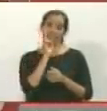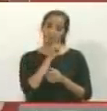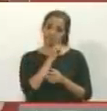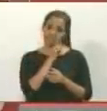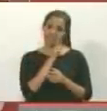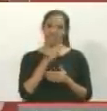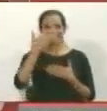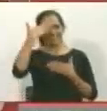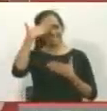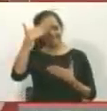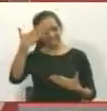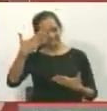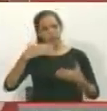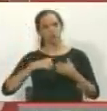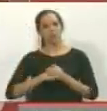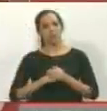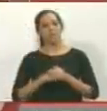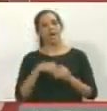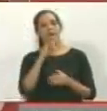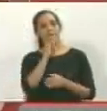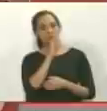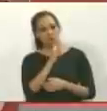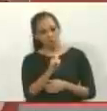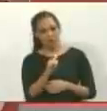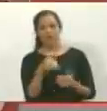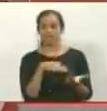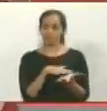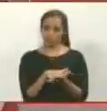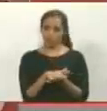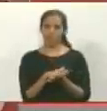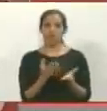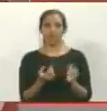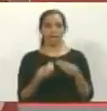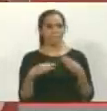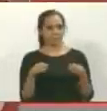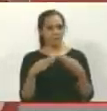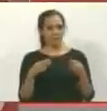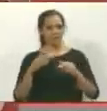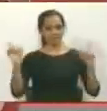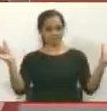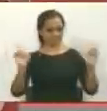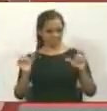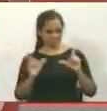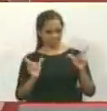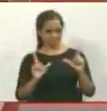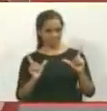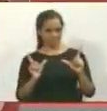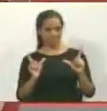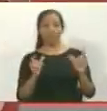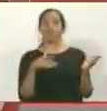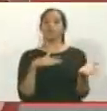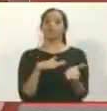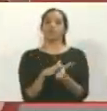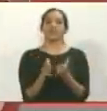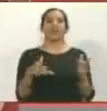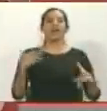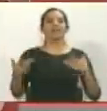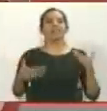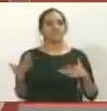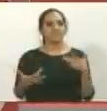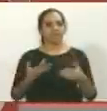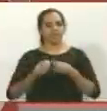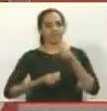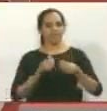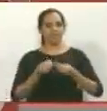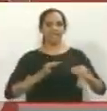saludo cordialmente en la oportunidad de dar información acerca de lo que acaban de publicar los medios de comunicación sobre la actividad que se realizará